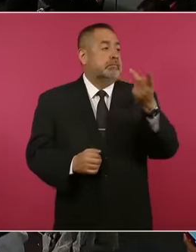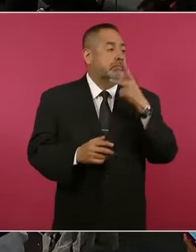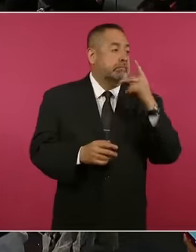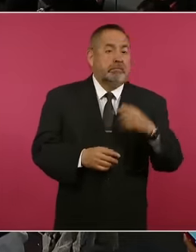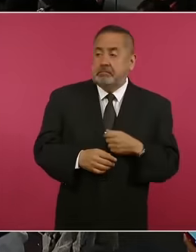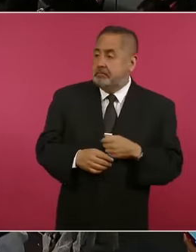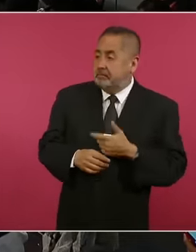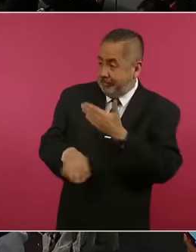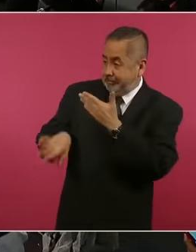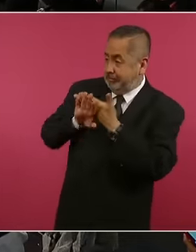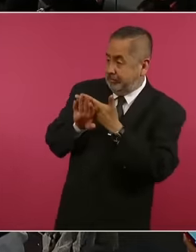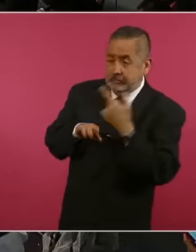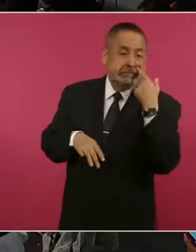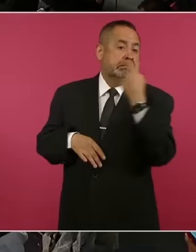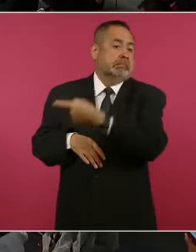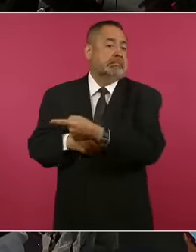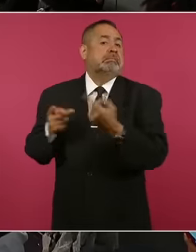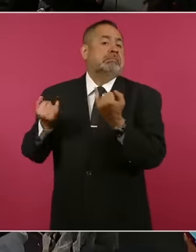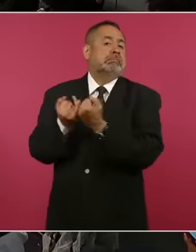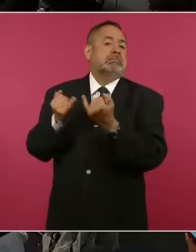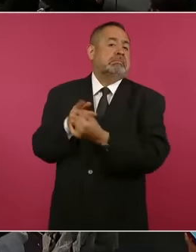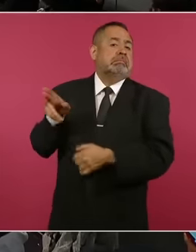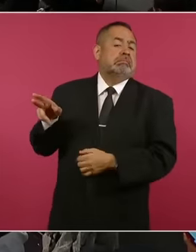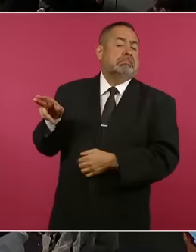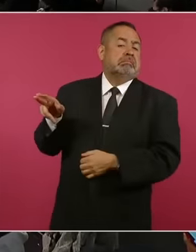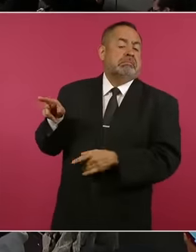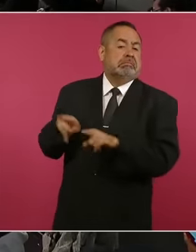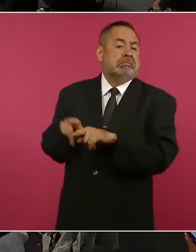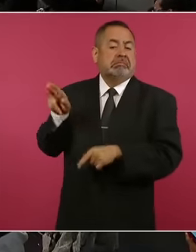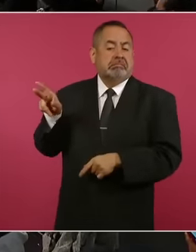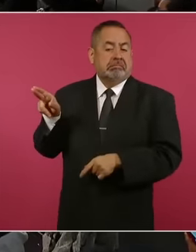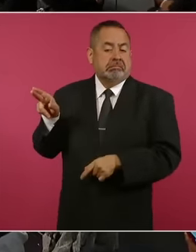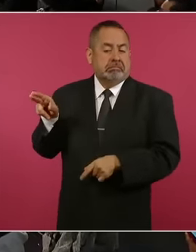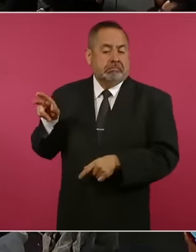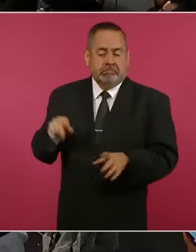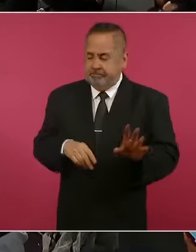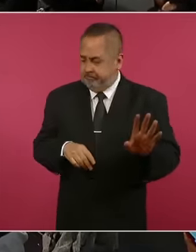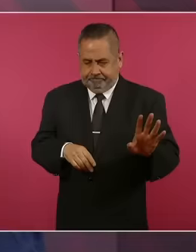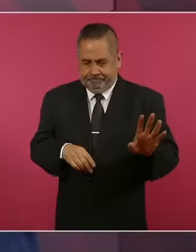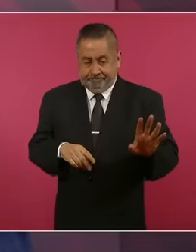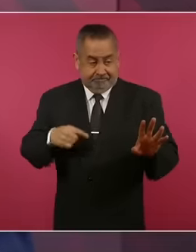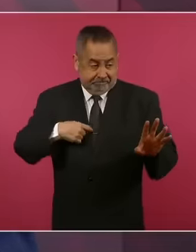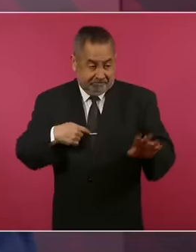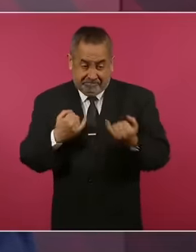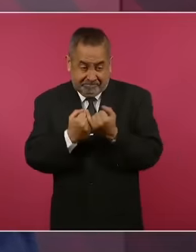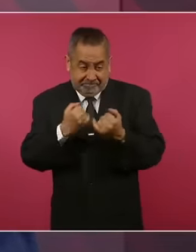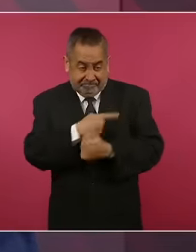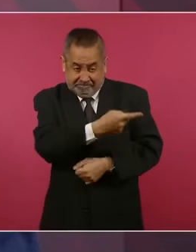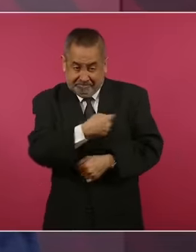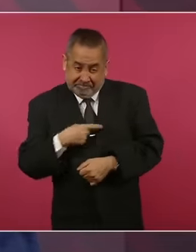iguales. No, no somos iguales.